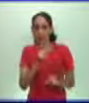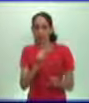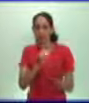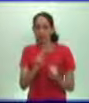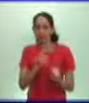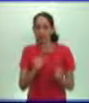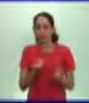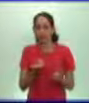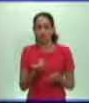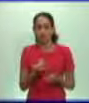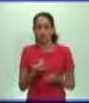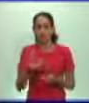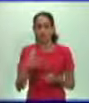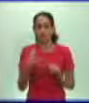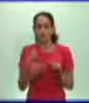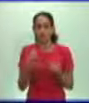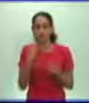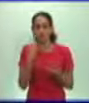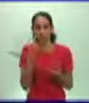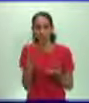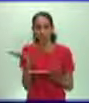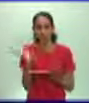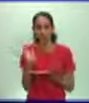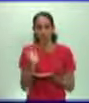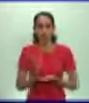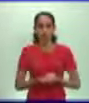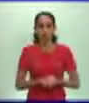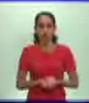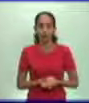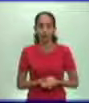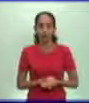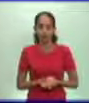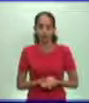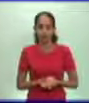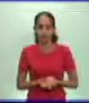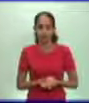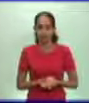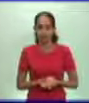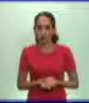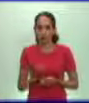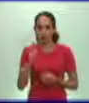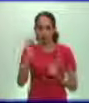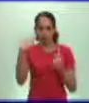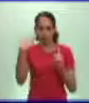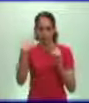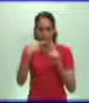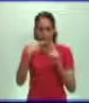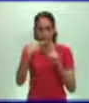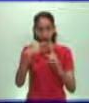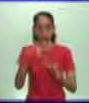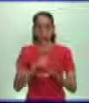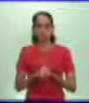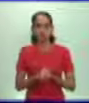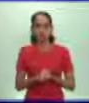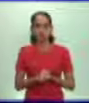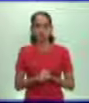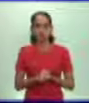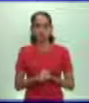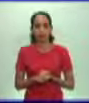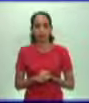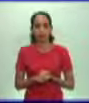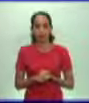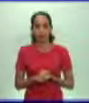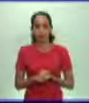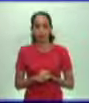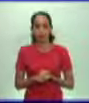manifestaciones de campesinos, pues precisamente está eso. La devolución de los prados, bosques y campos de pastoreo. Porque los cercados